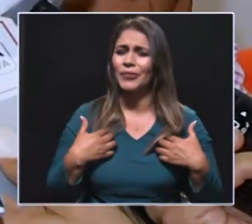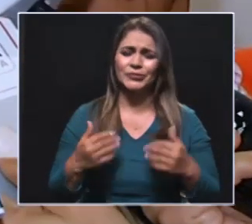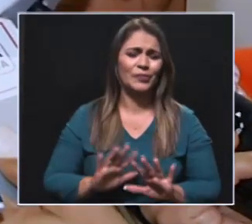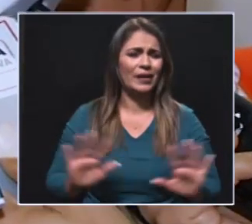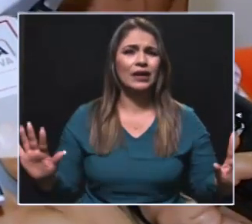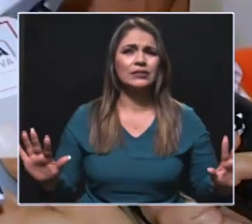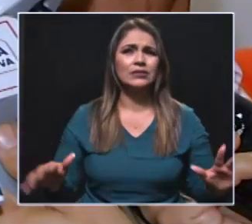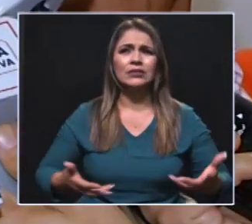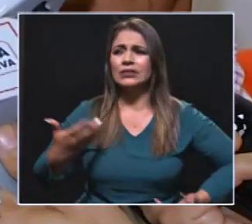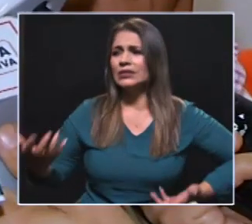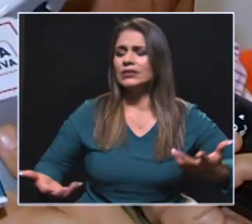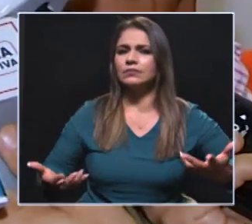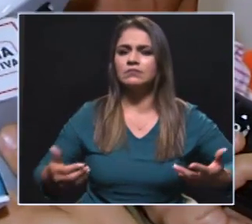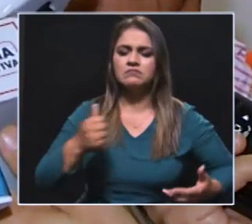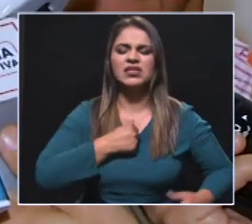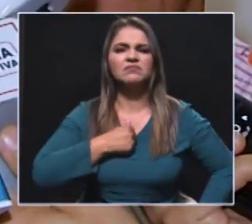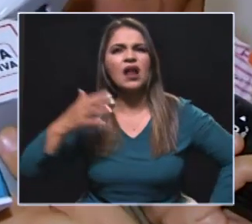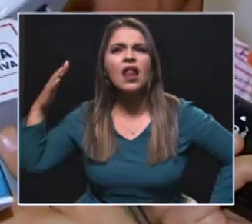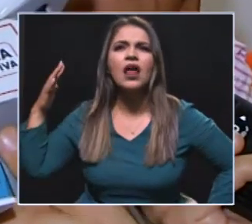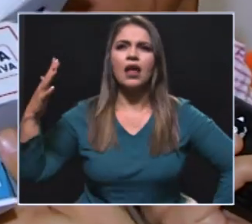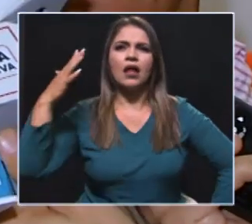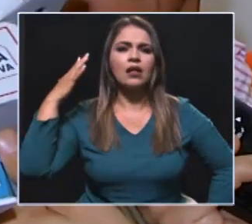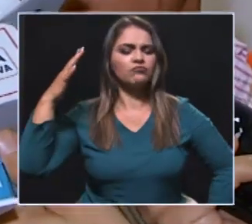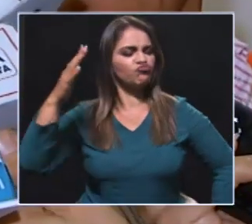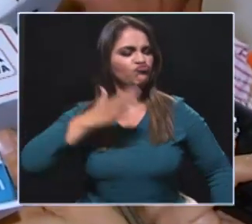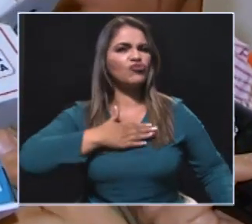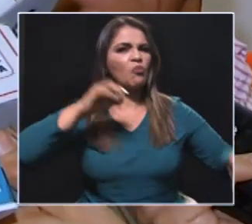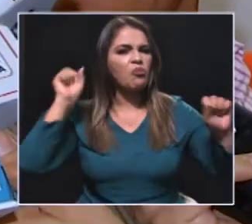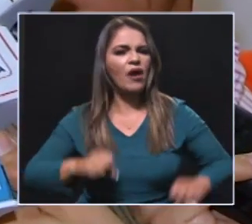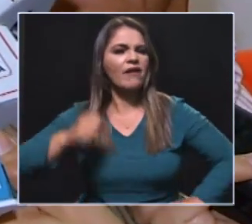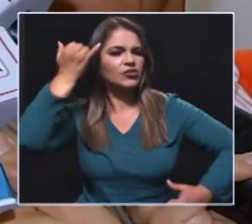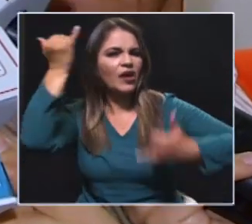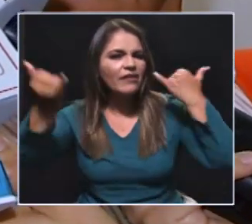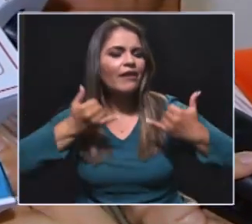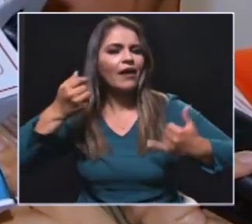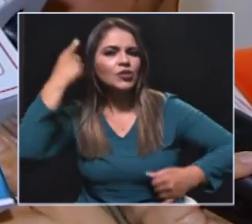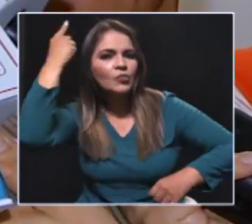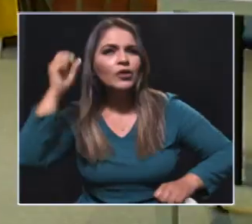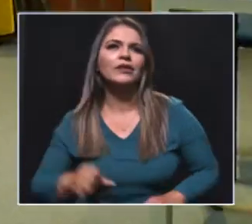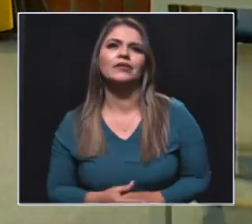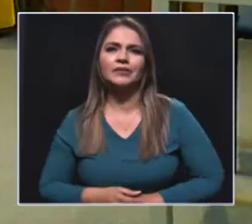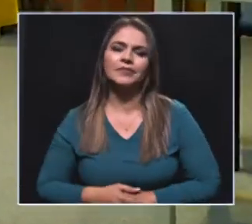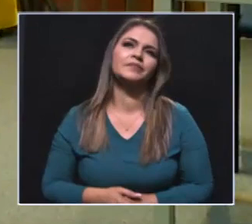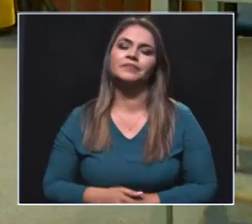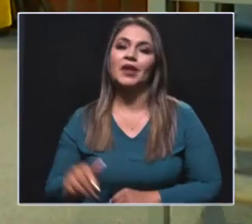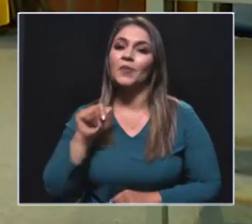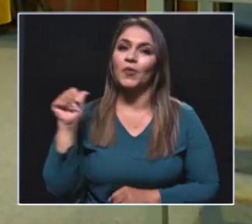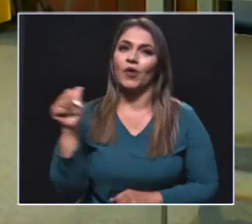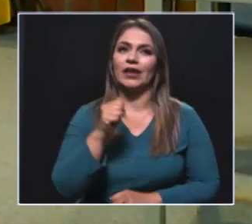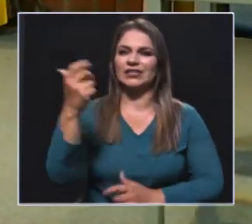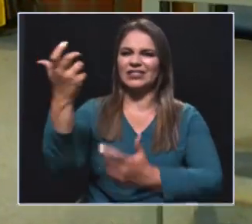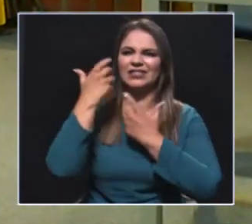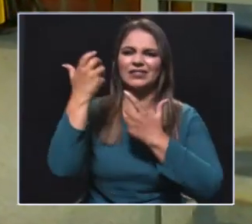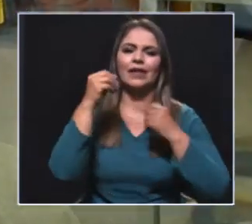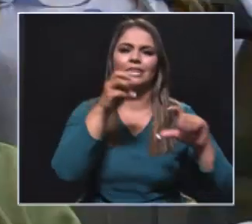romper el temor de salir a hablar de ellas mismas, de mostrarse en público y decir, nosotras tenemos ideas para plantear la transformación. Las mujeres fueron preparadas